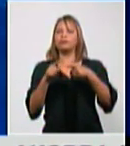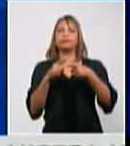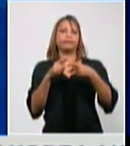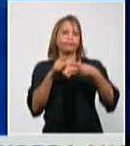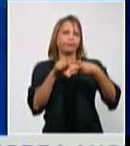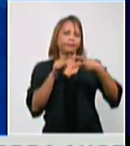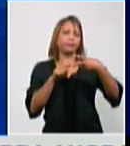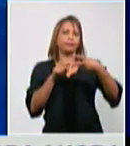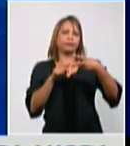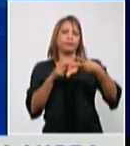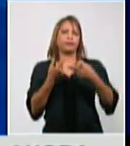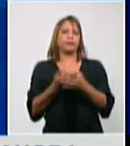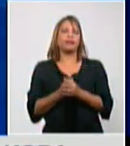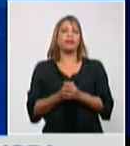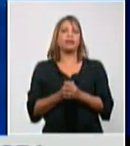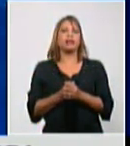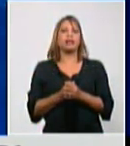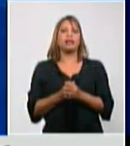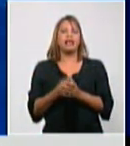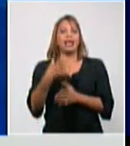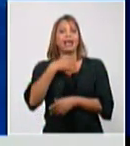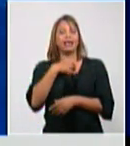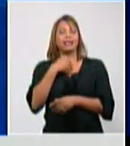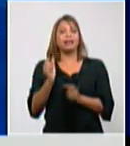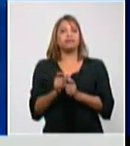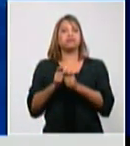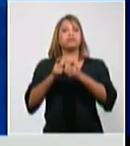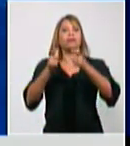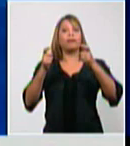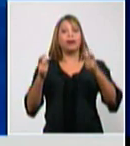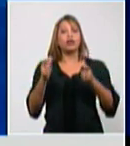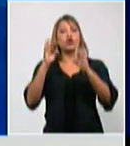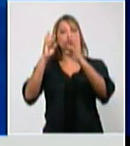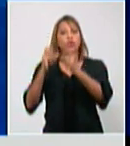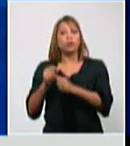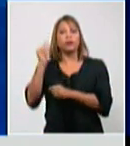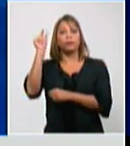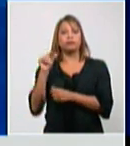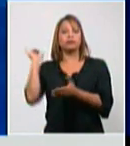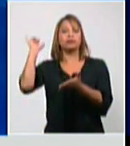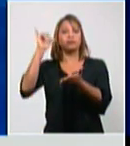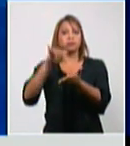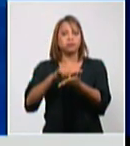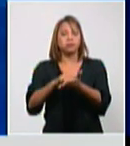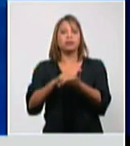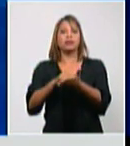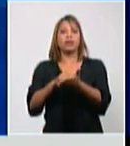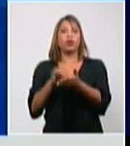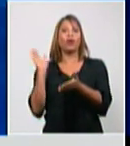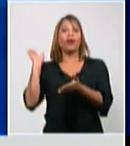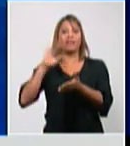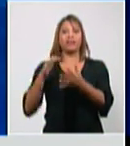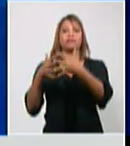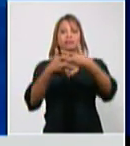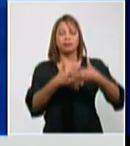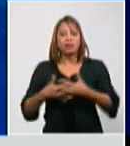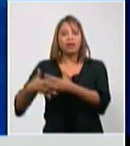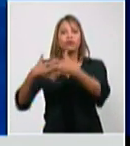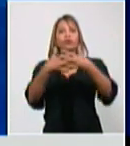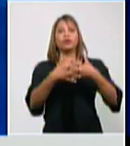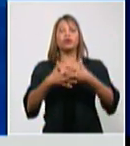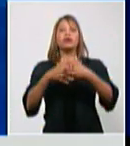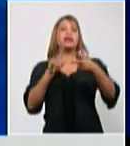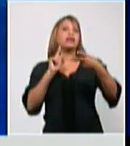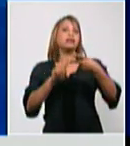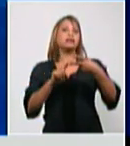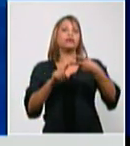el que aporta mayor número de viajeros o los que proceden de allá y en segundo lugar la